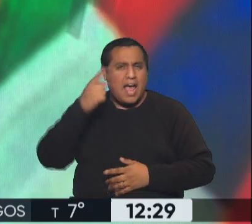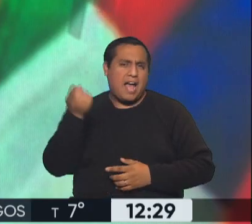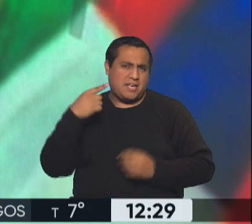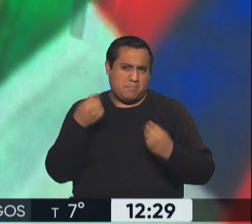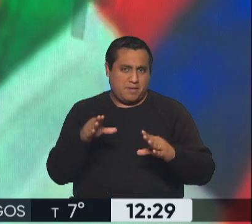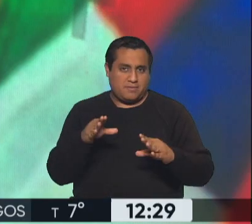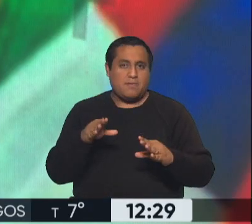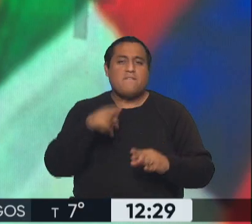y concluye el día viernes.